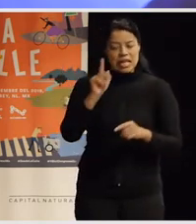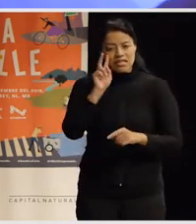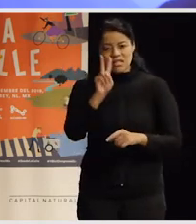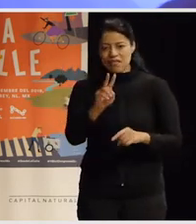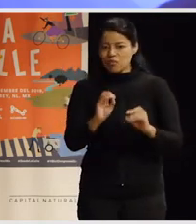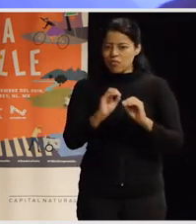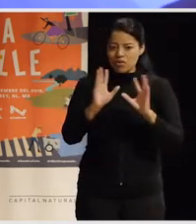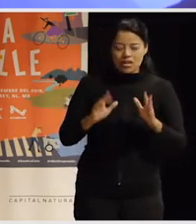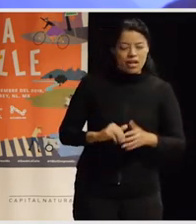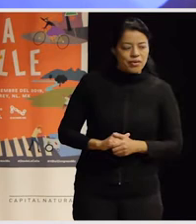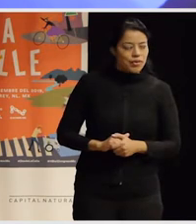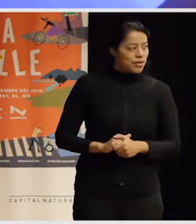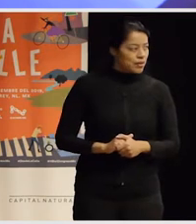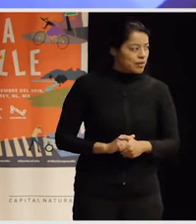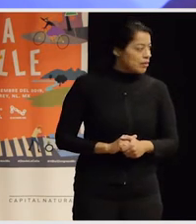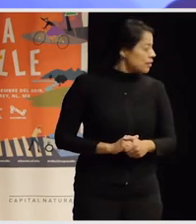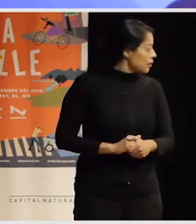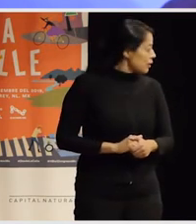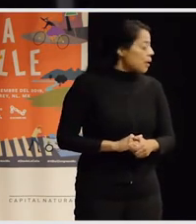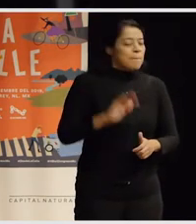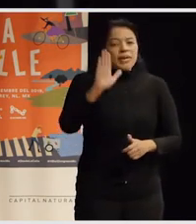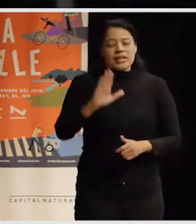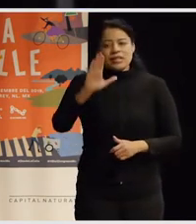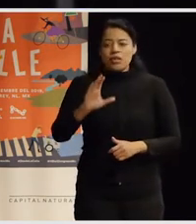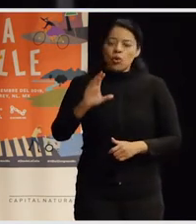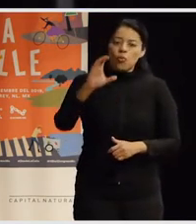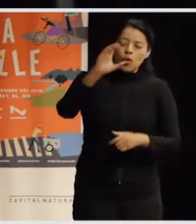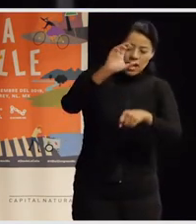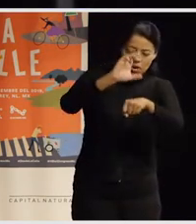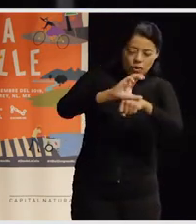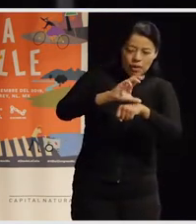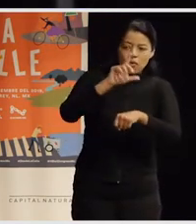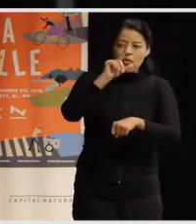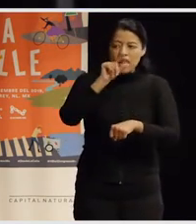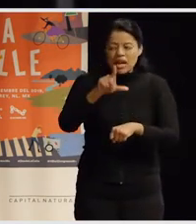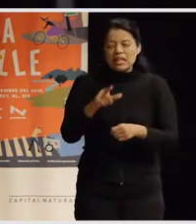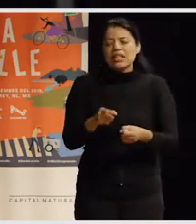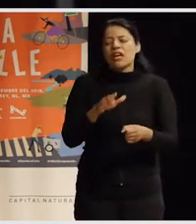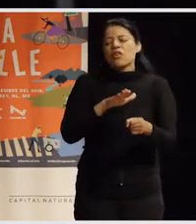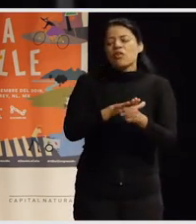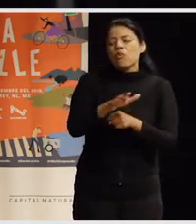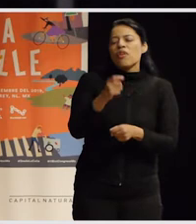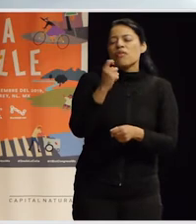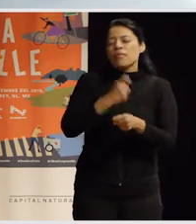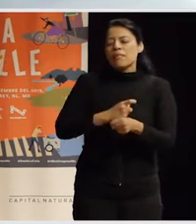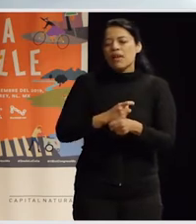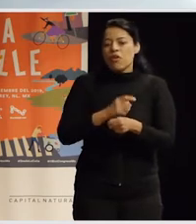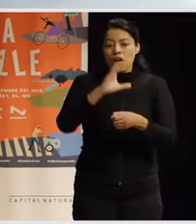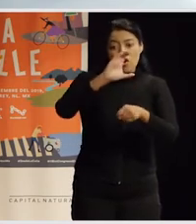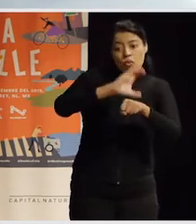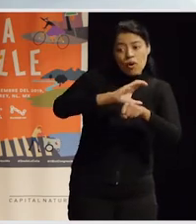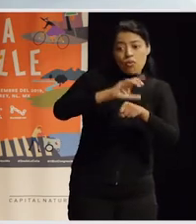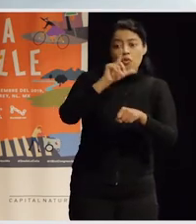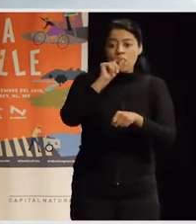es un dilema un poco difícil porque es como el huevo y la gallina, ¿no? Que es primero el huevo y la gallina. Nosotros siempre decimos que qué es primero, la forma o la función, ¿no? Es